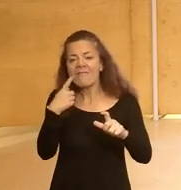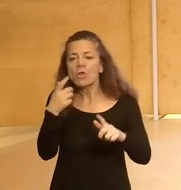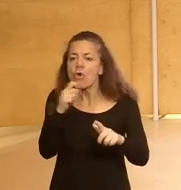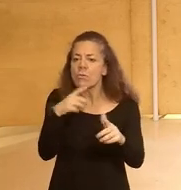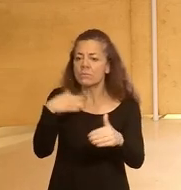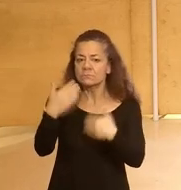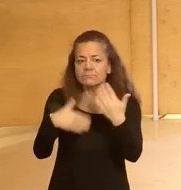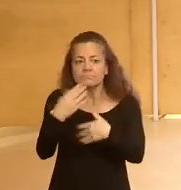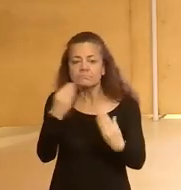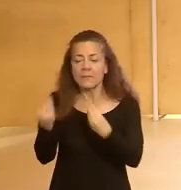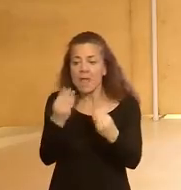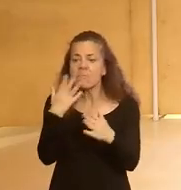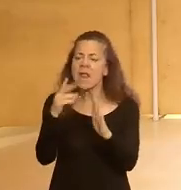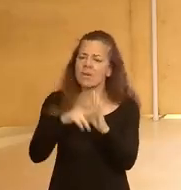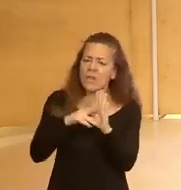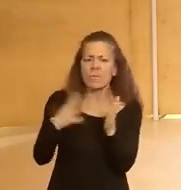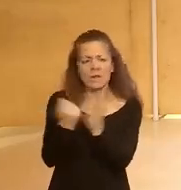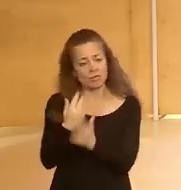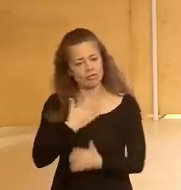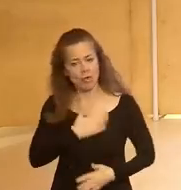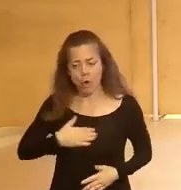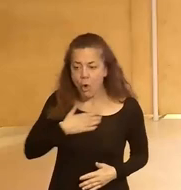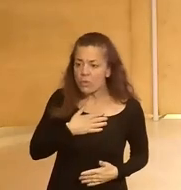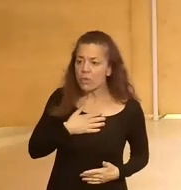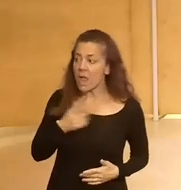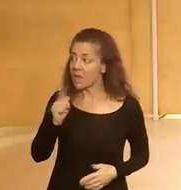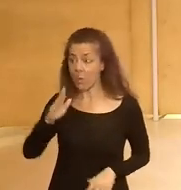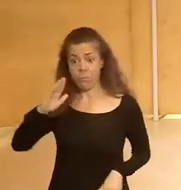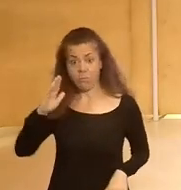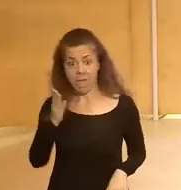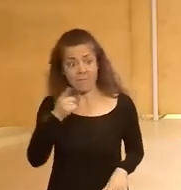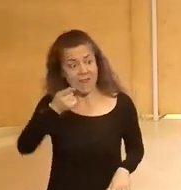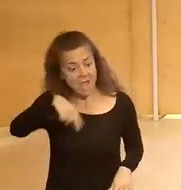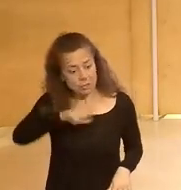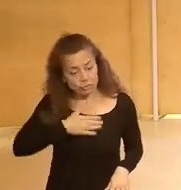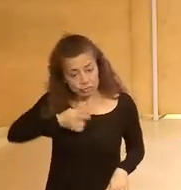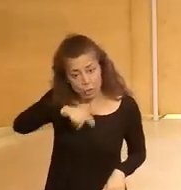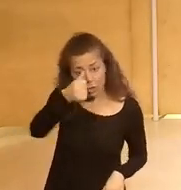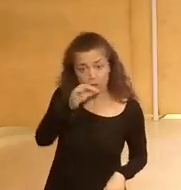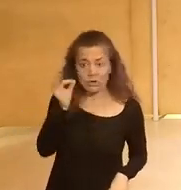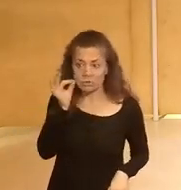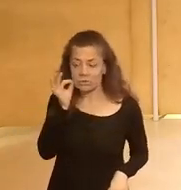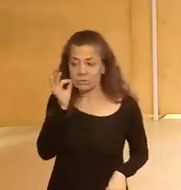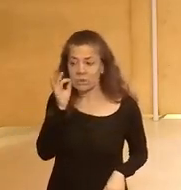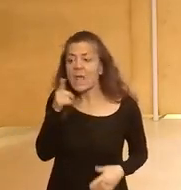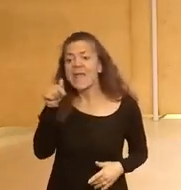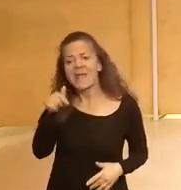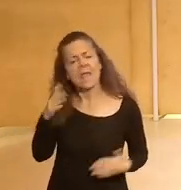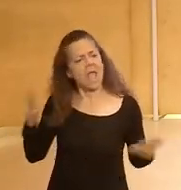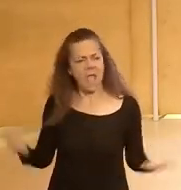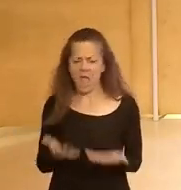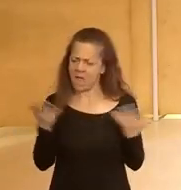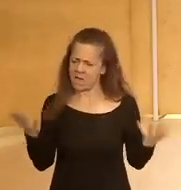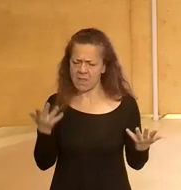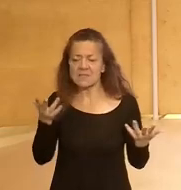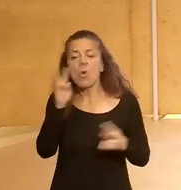haciendo regulación para que todo el mundo esté cómodo y no sea perjudicial para nosotros y nosotras y que os animéis sobre